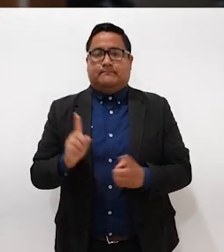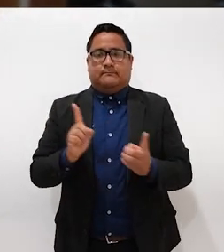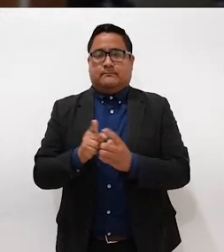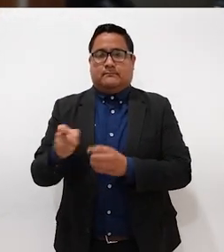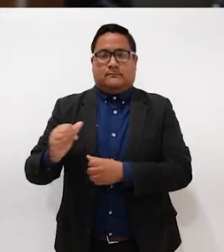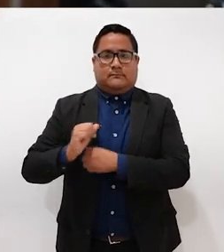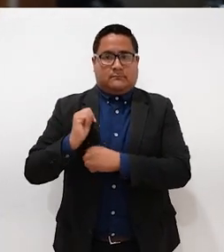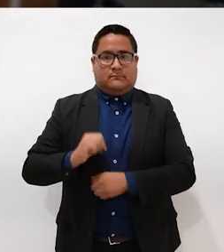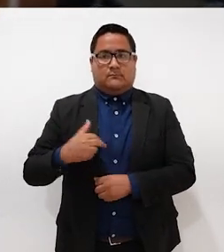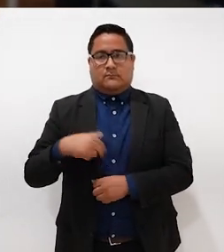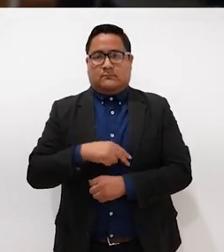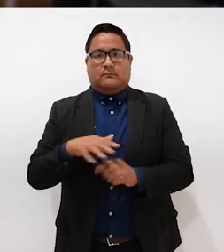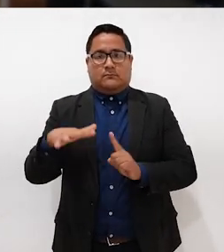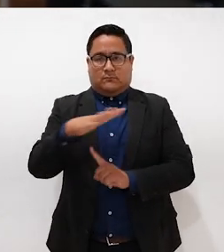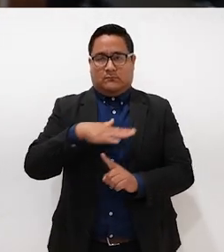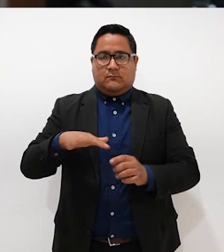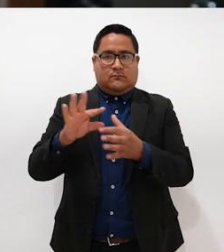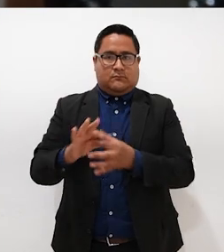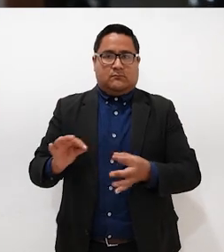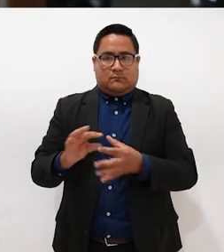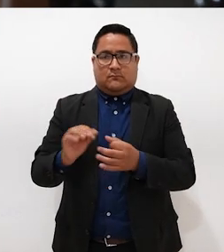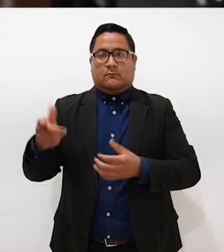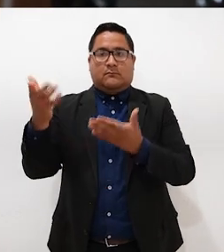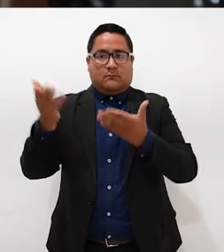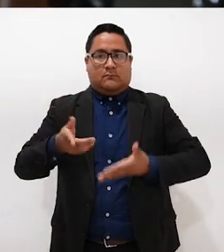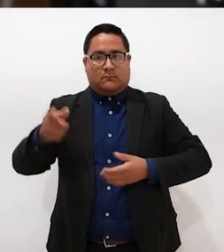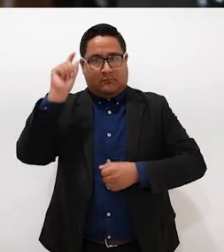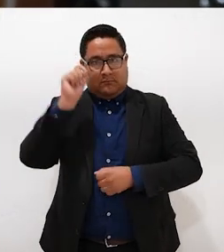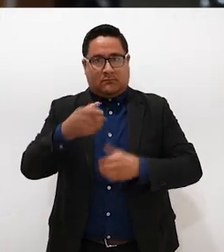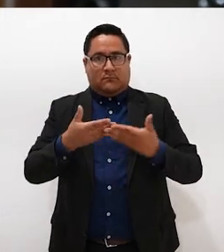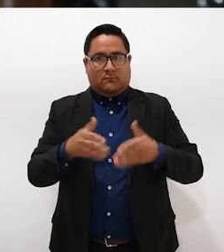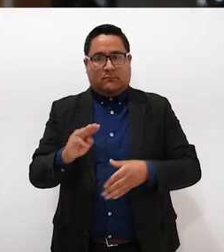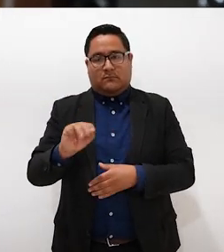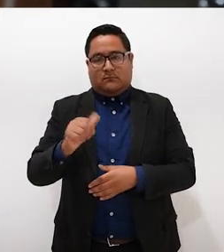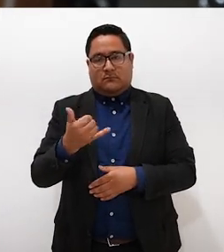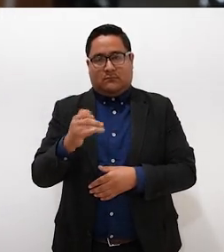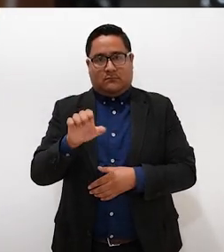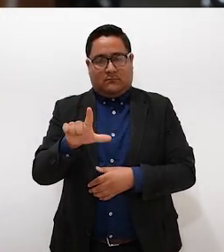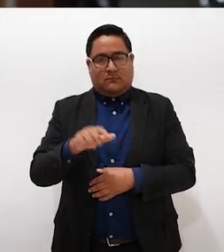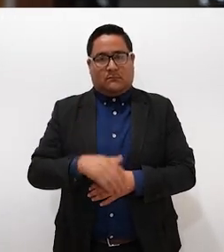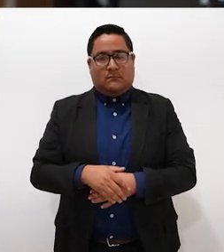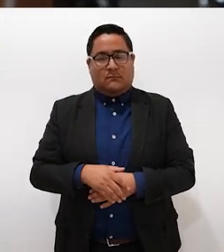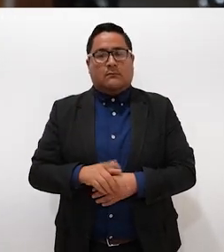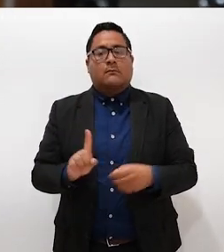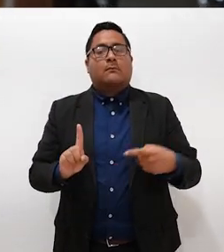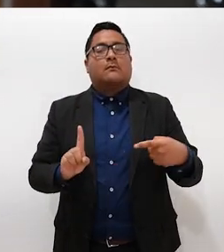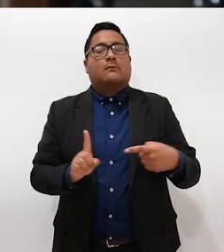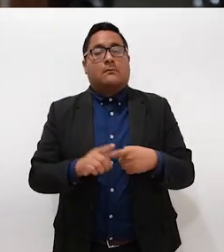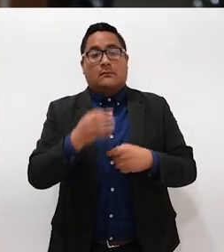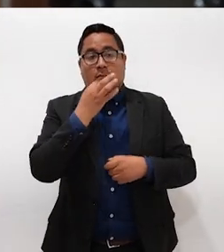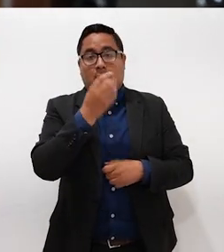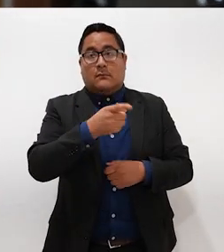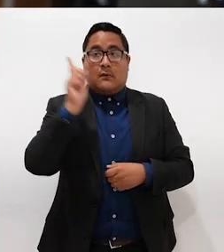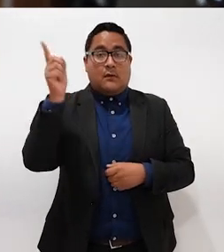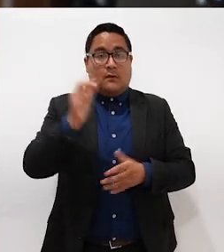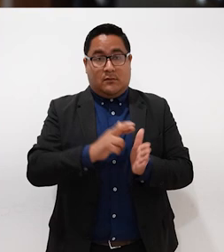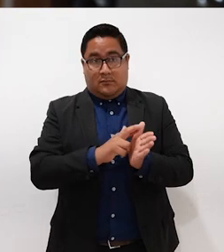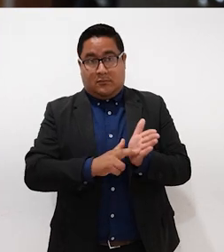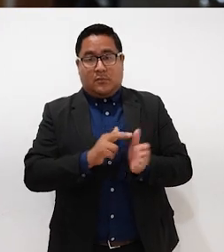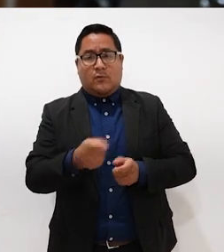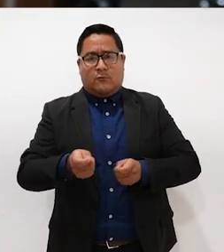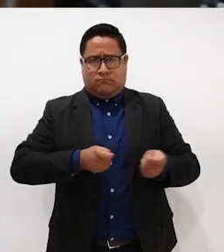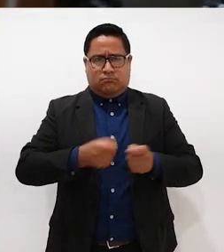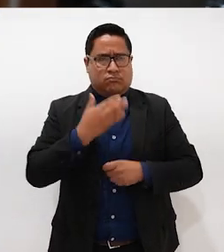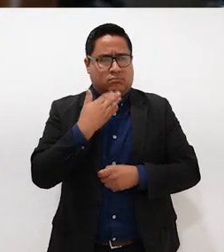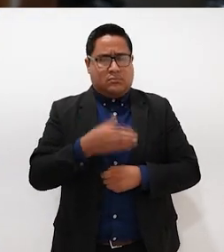delegado pues le planteamos la situación, llegó el de servicios públicos, Mayel, el cual le indicó que en Santa Rosalía se